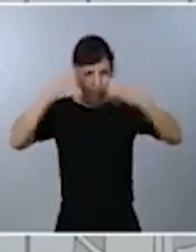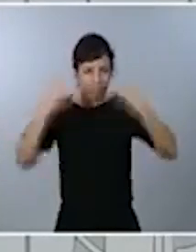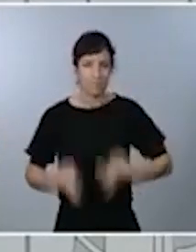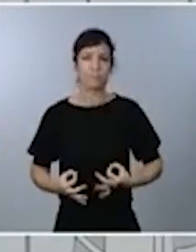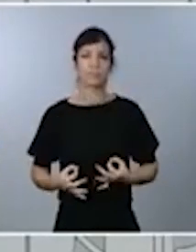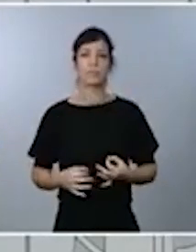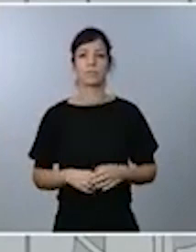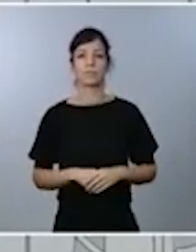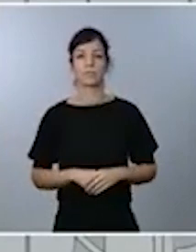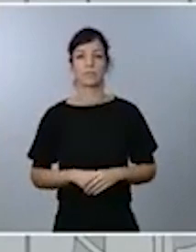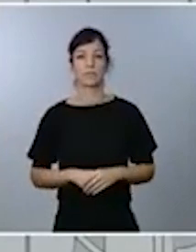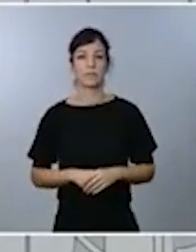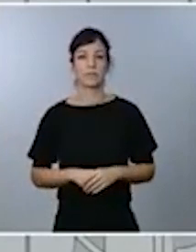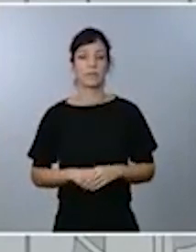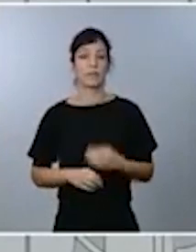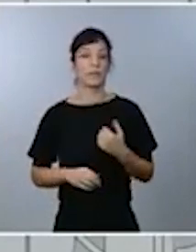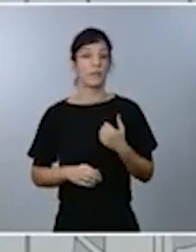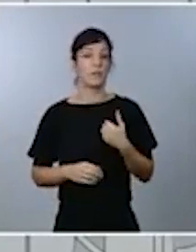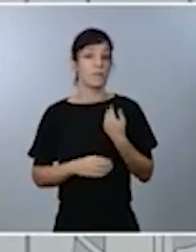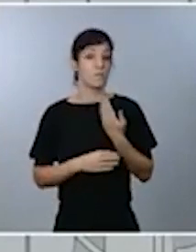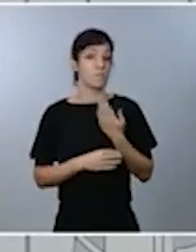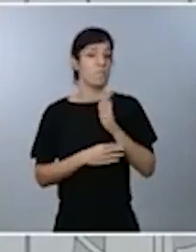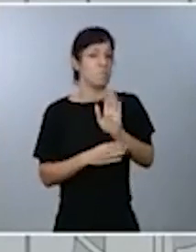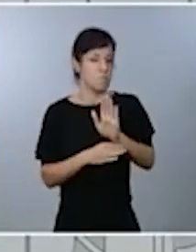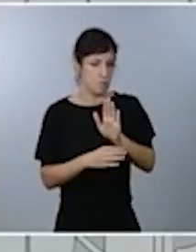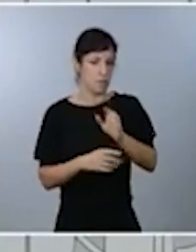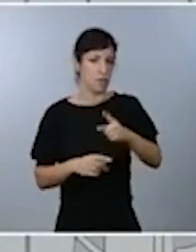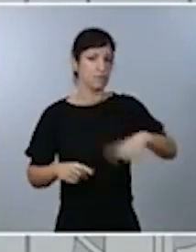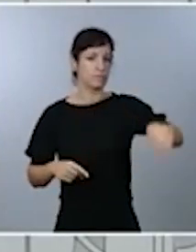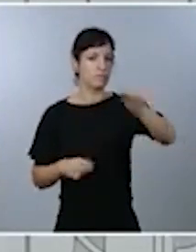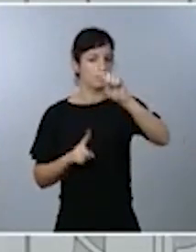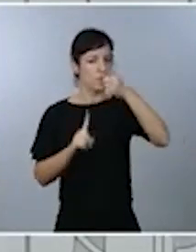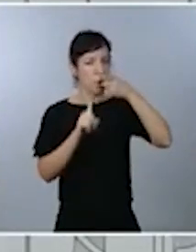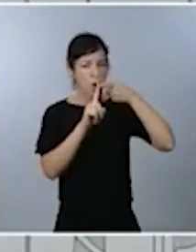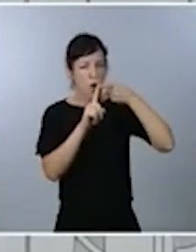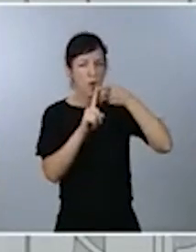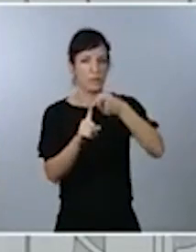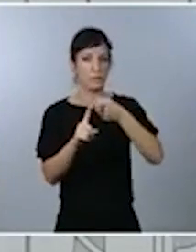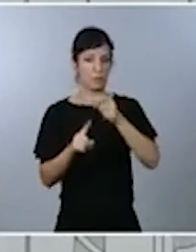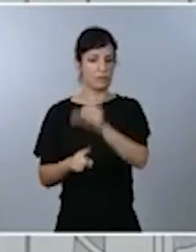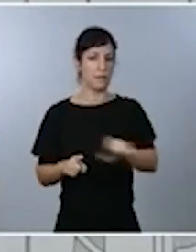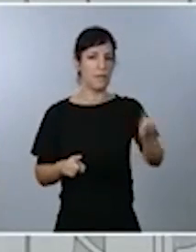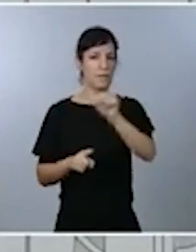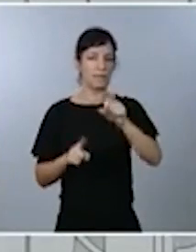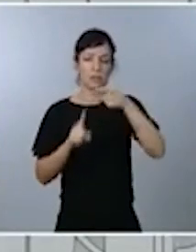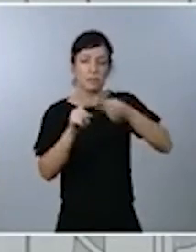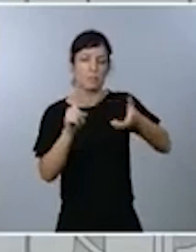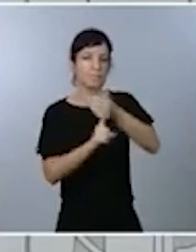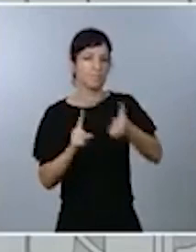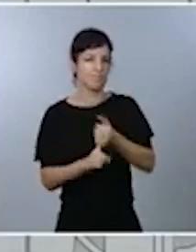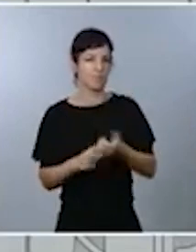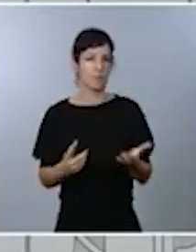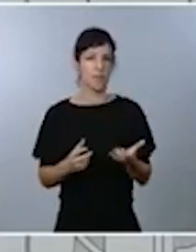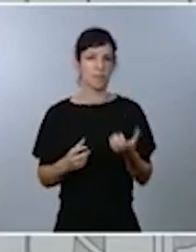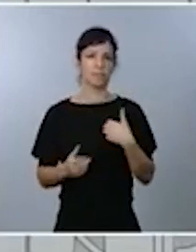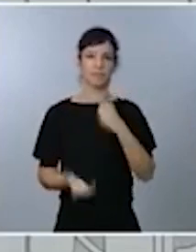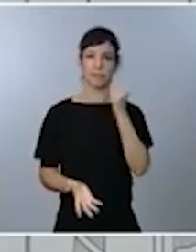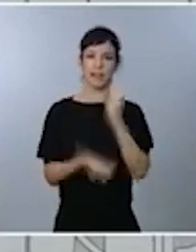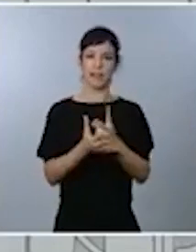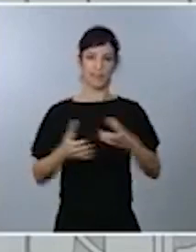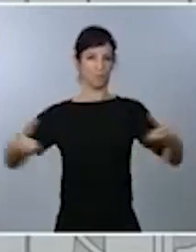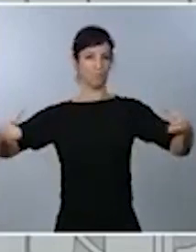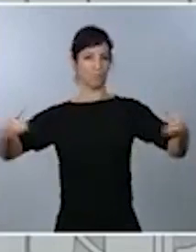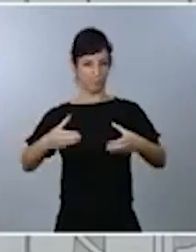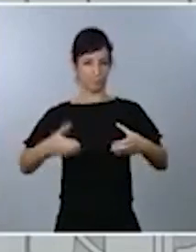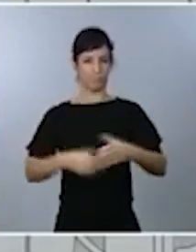Les propongo que nos fijemos objetivos a lograr durante las próximas semanas. Un reto colectivo. España hoy